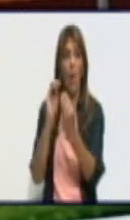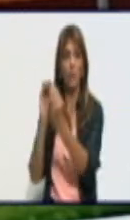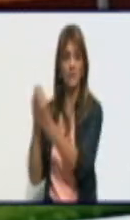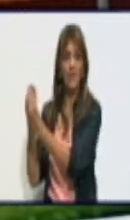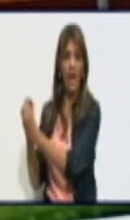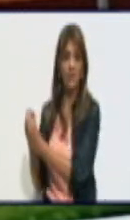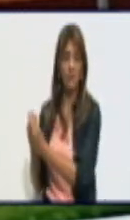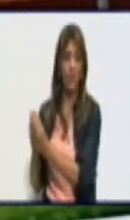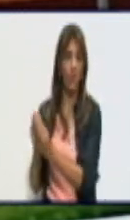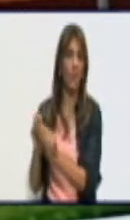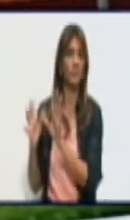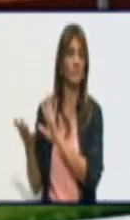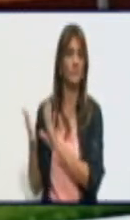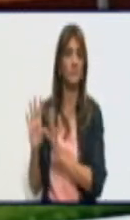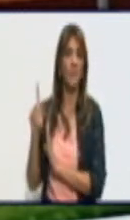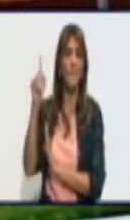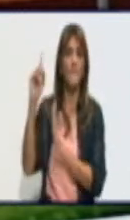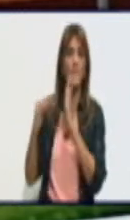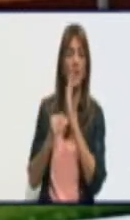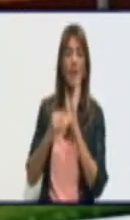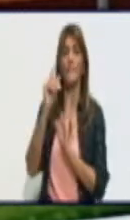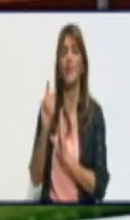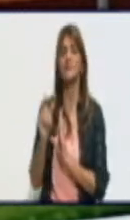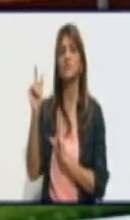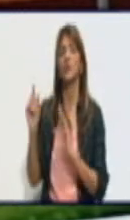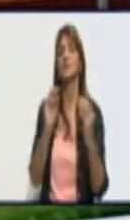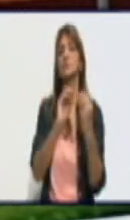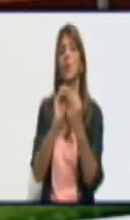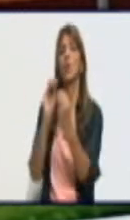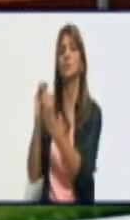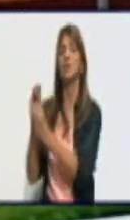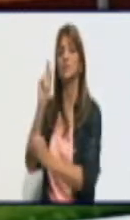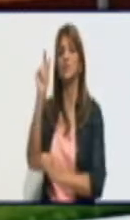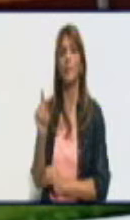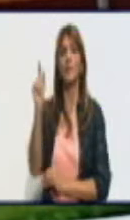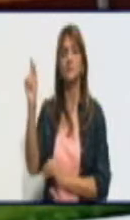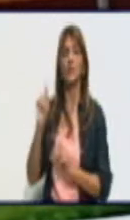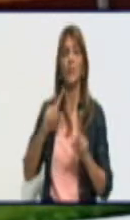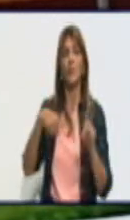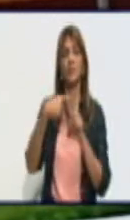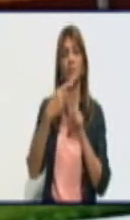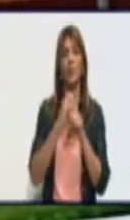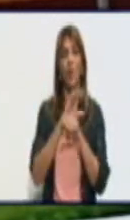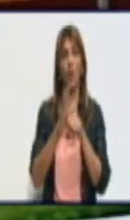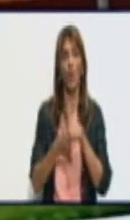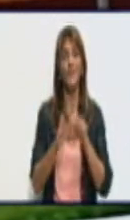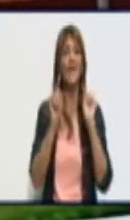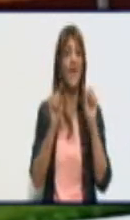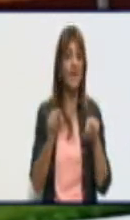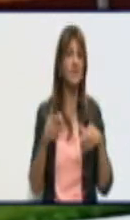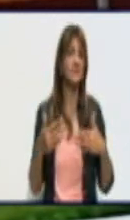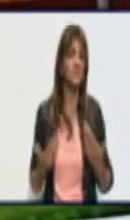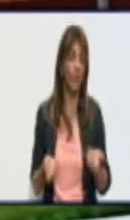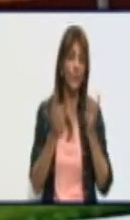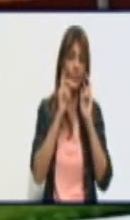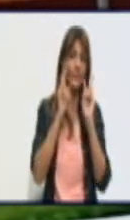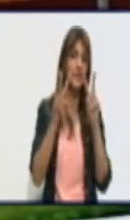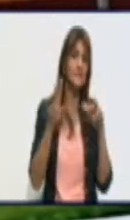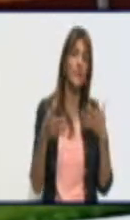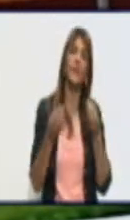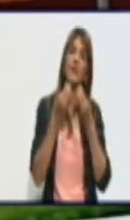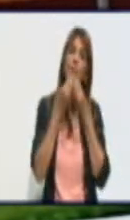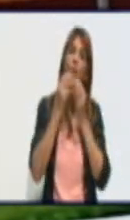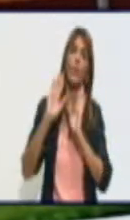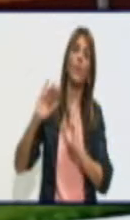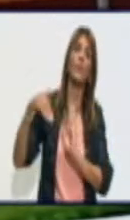personas que son contactos de casos positivos a la COVID-19 en la provincia. Esto pudiera ocurrir una cifra elevada